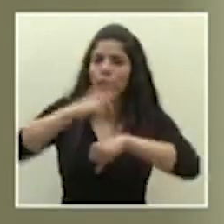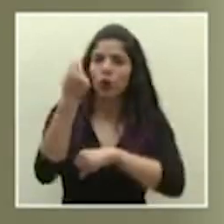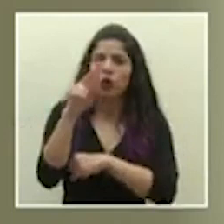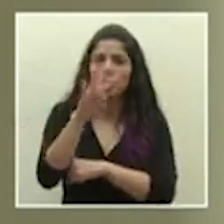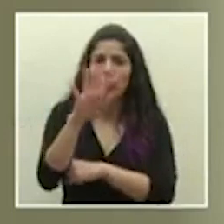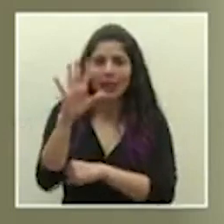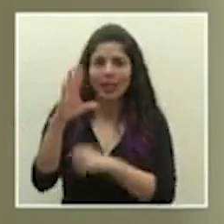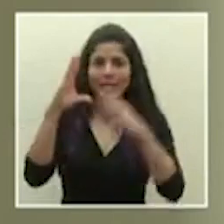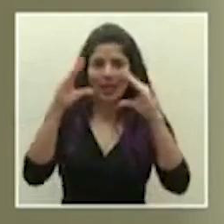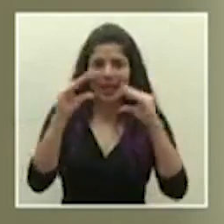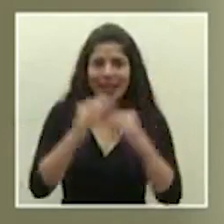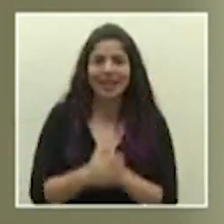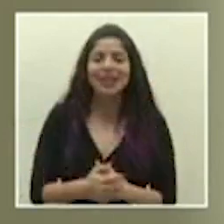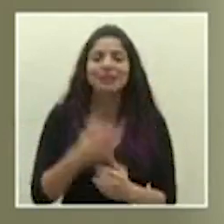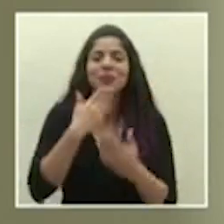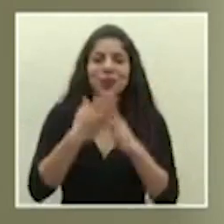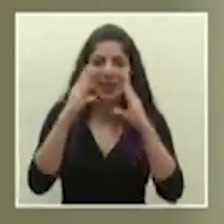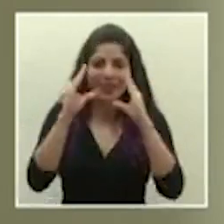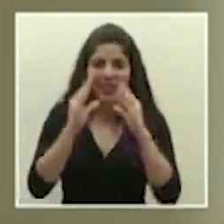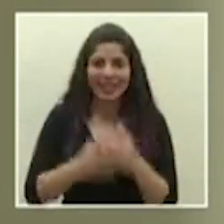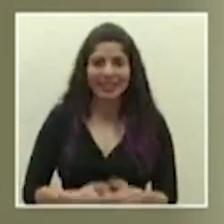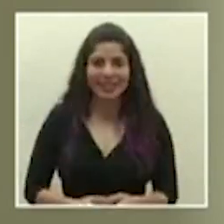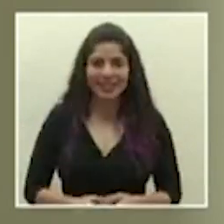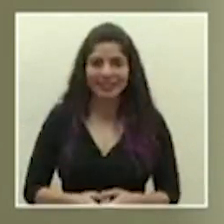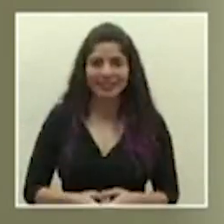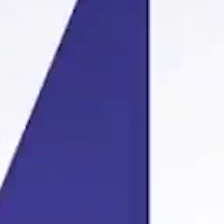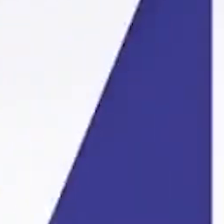cuarenta y cinco de la tarde muy buenas tardes chau